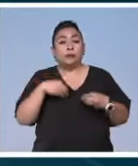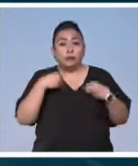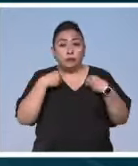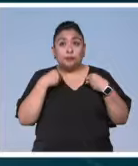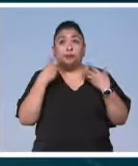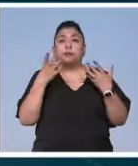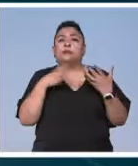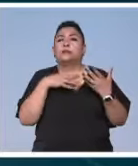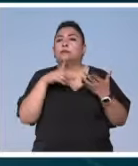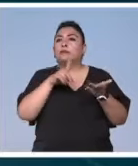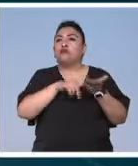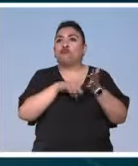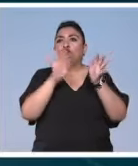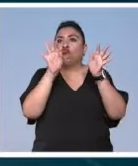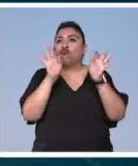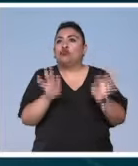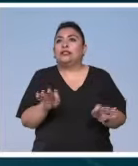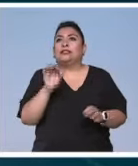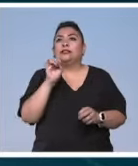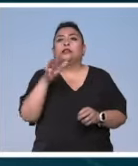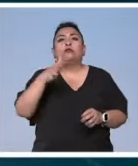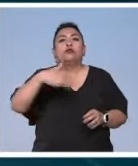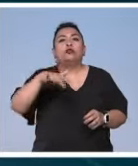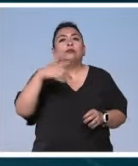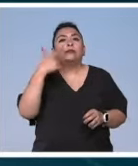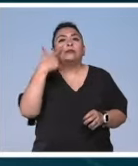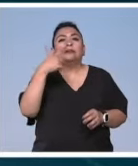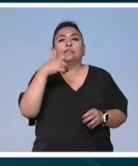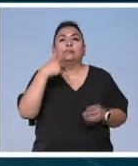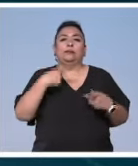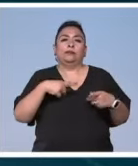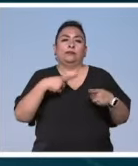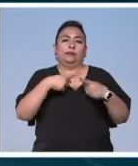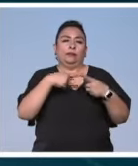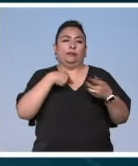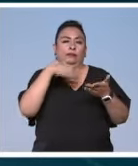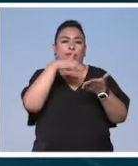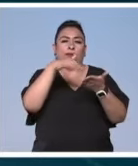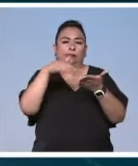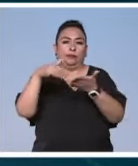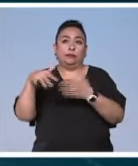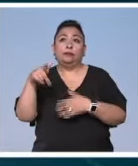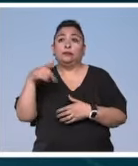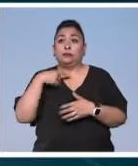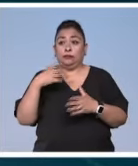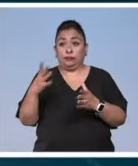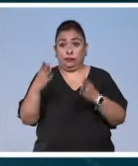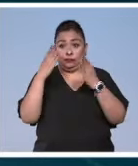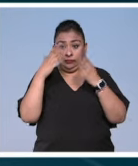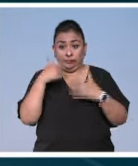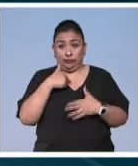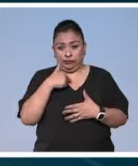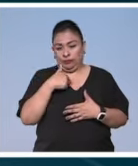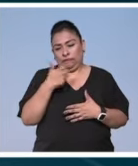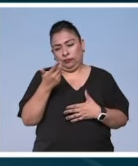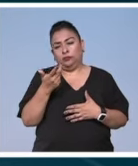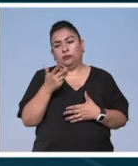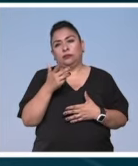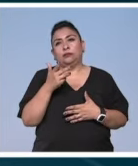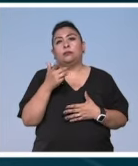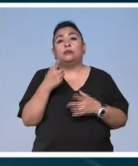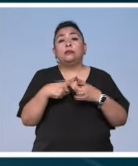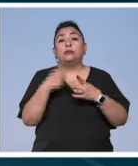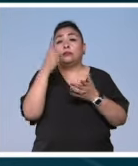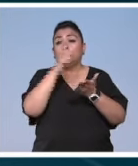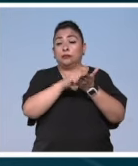con un toque de autenticidad que busca resonar en sus lectores. La enseñanza que a mí me dejó de manera particular la